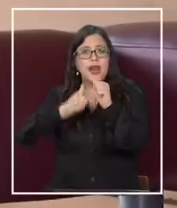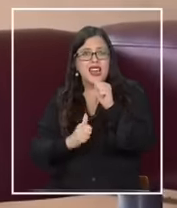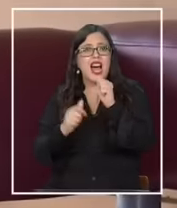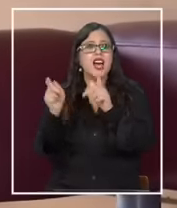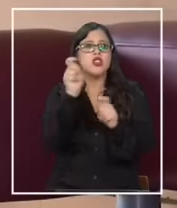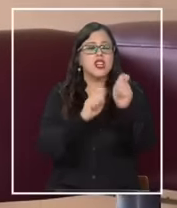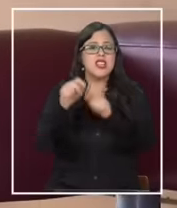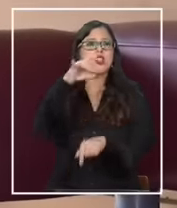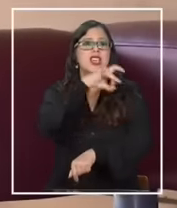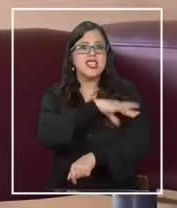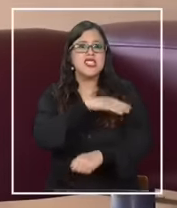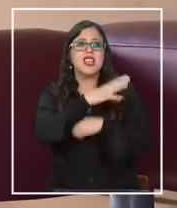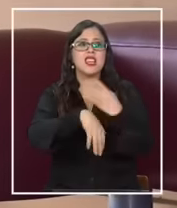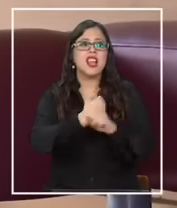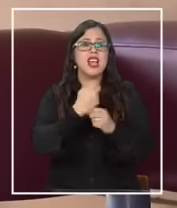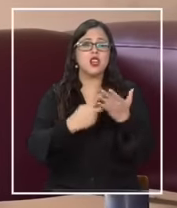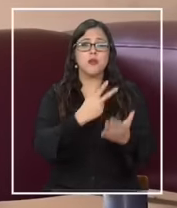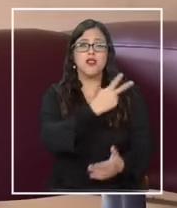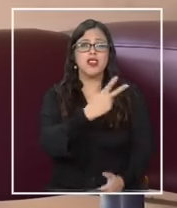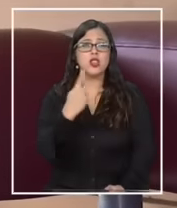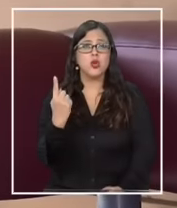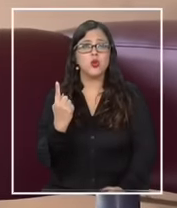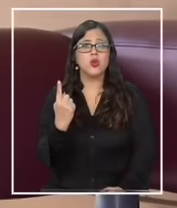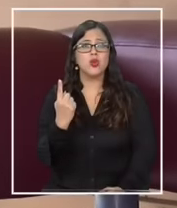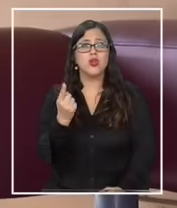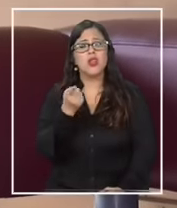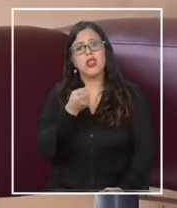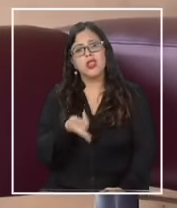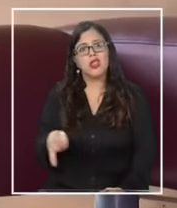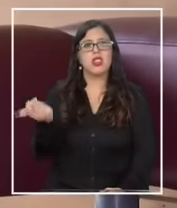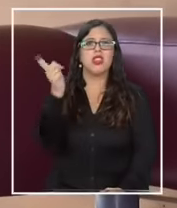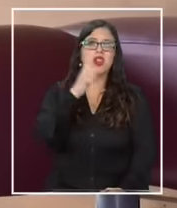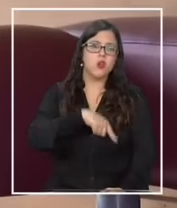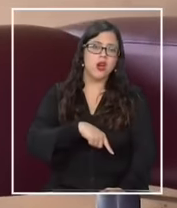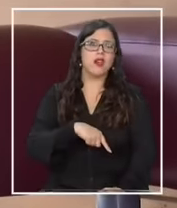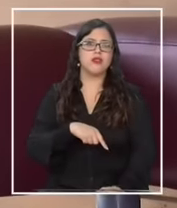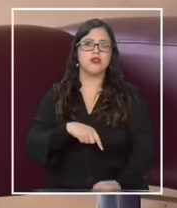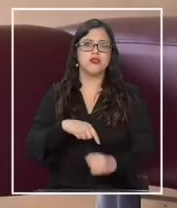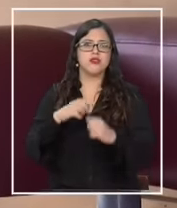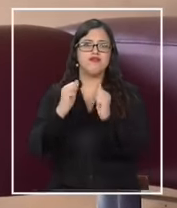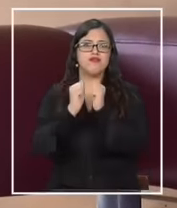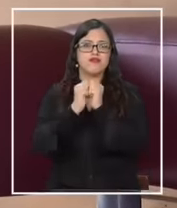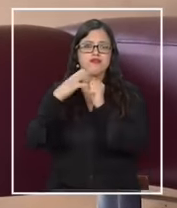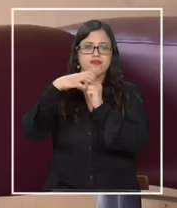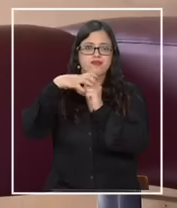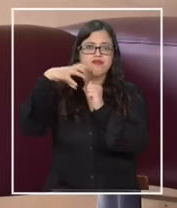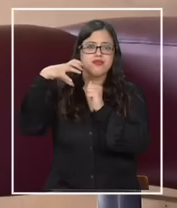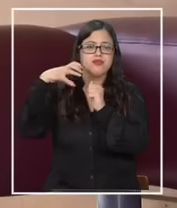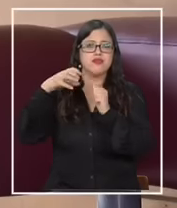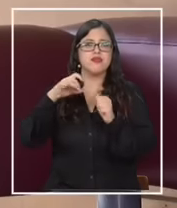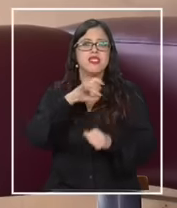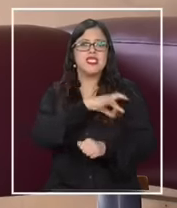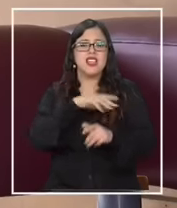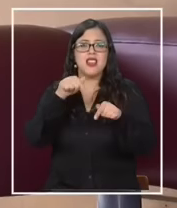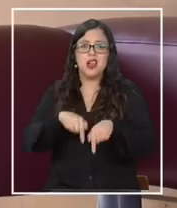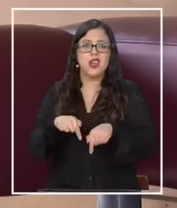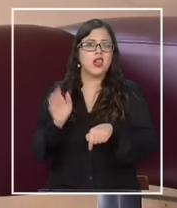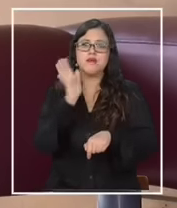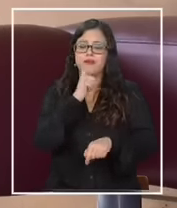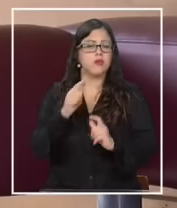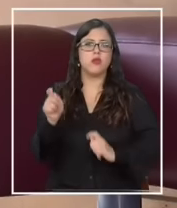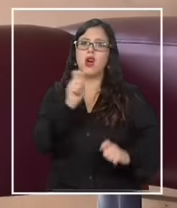2021 le apareció le aparecieron de nuevo tumores cáncer gris cosa que acá en Chile ya no había tratamiento